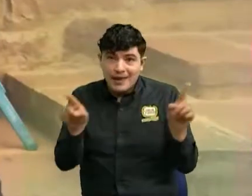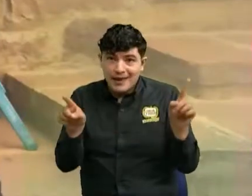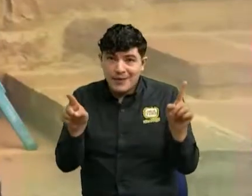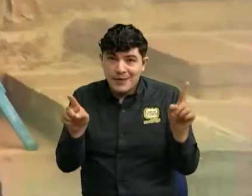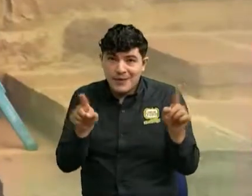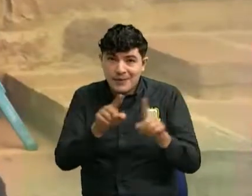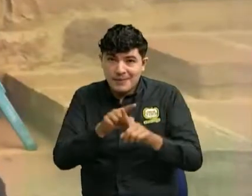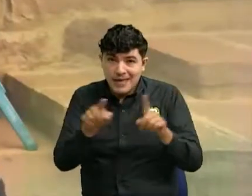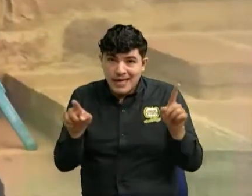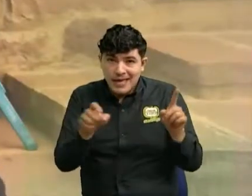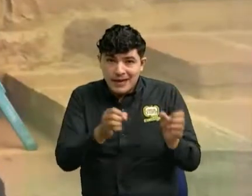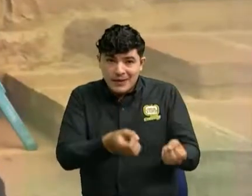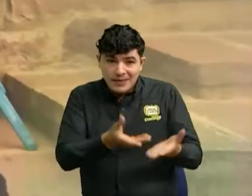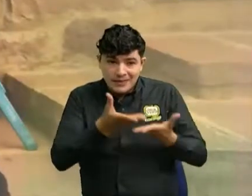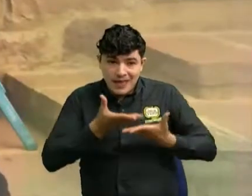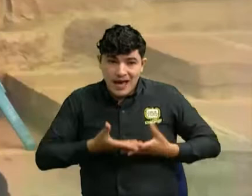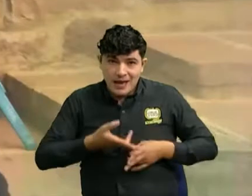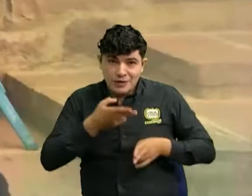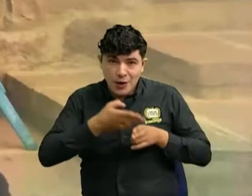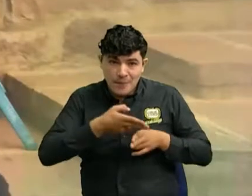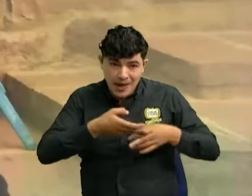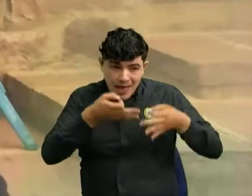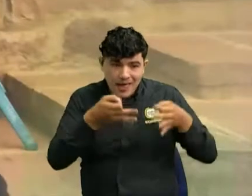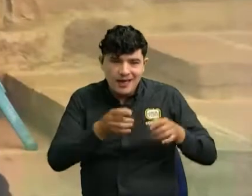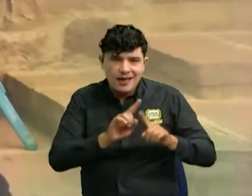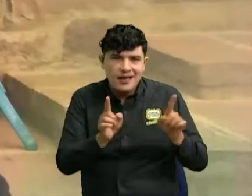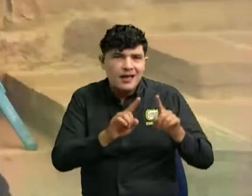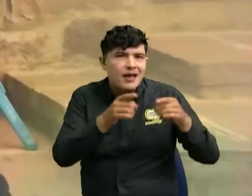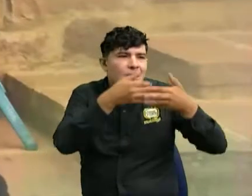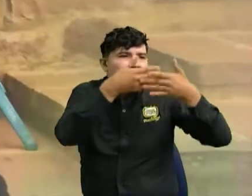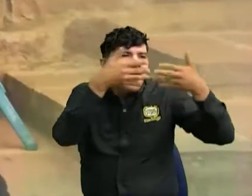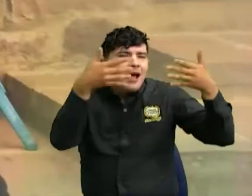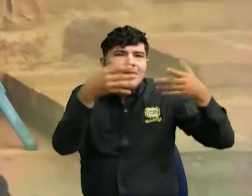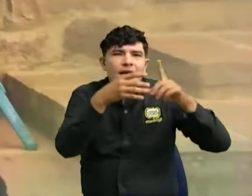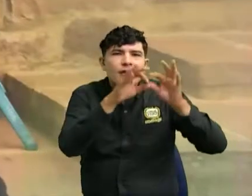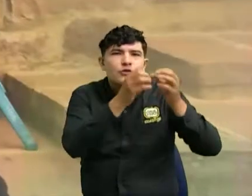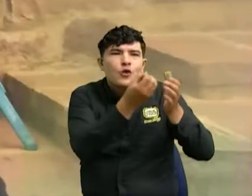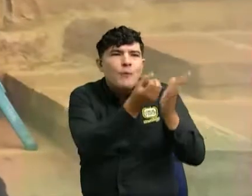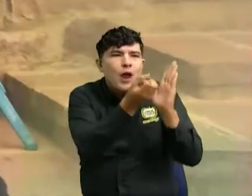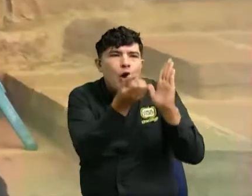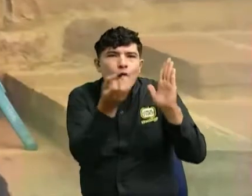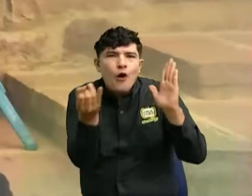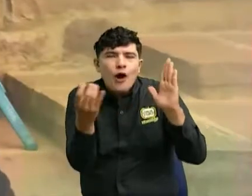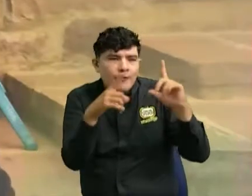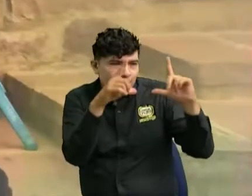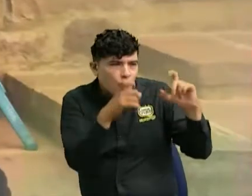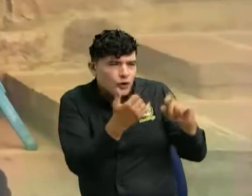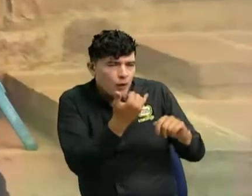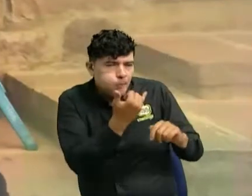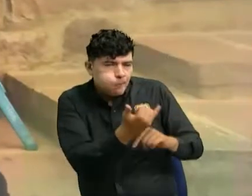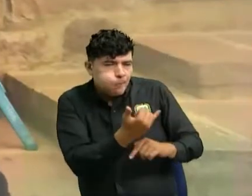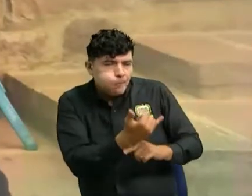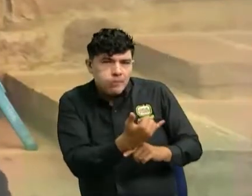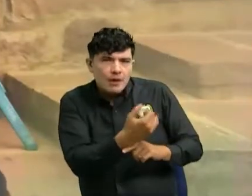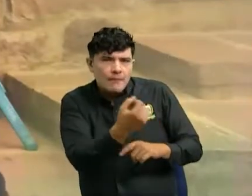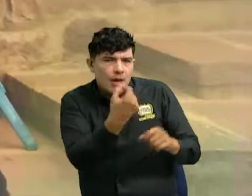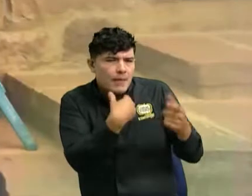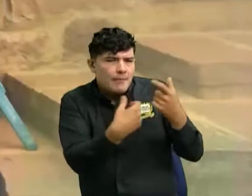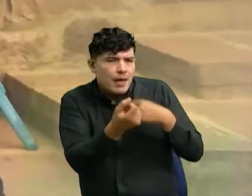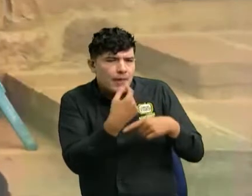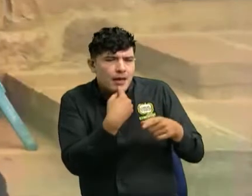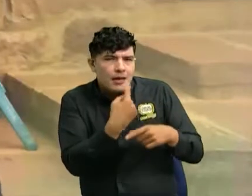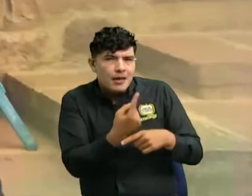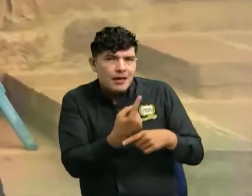a uno con el nombre que uno les tiene, sino que aparece el número de teléfono y la foto del contacto que uno conoce. A